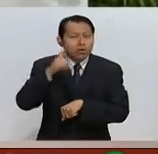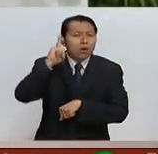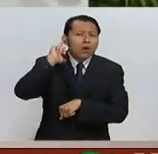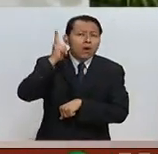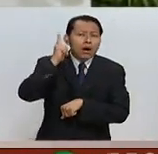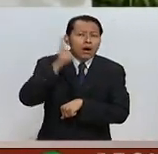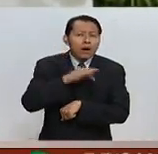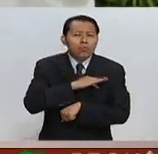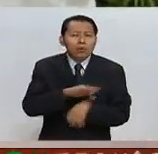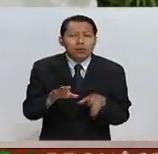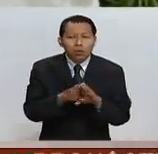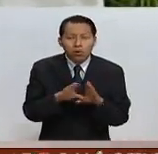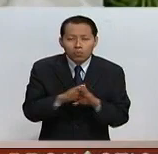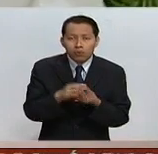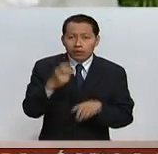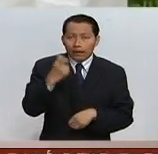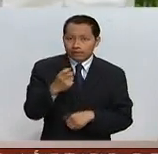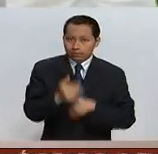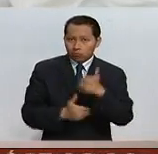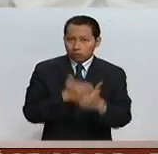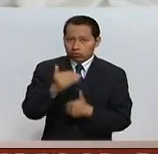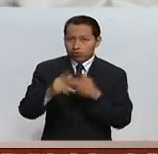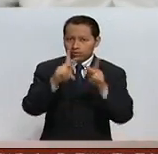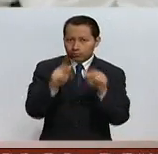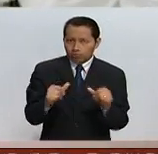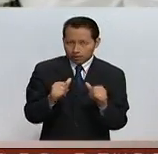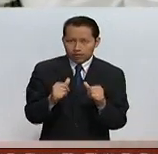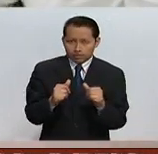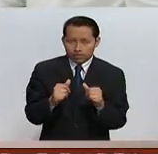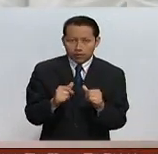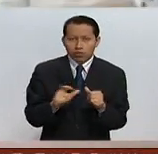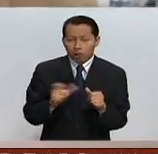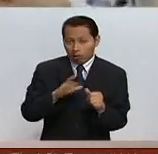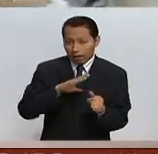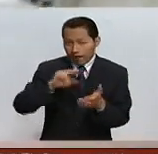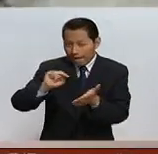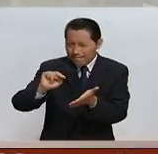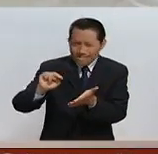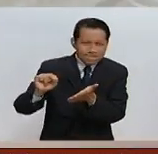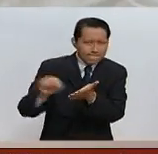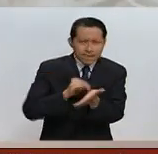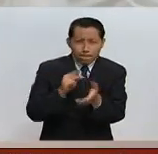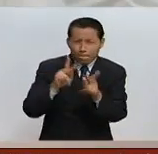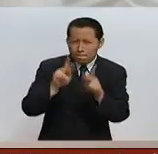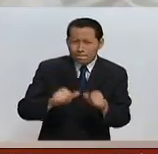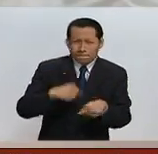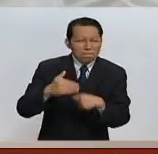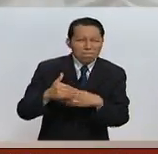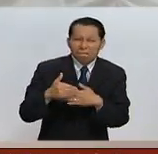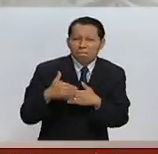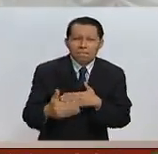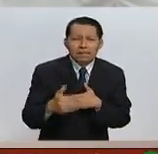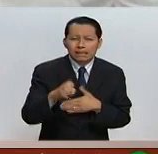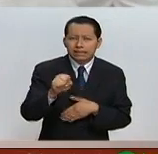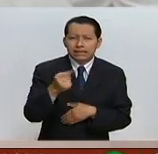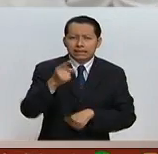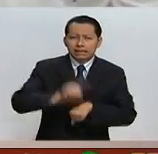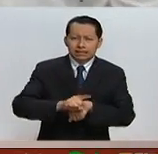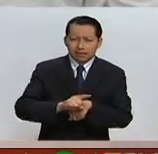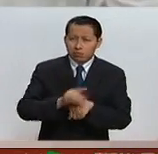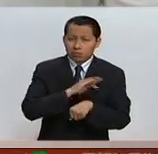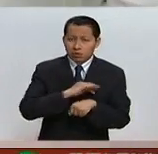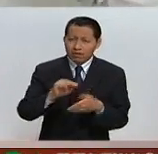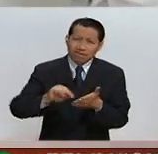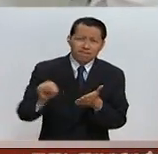este proceso de paz, y una vez que se firme ya la paz en cuestión de 60 días, va a tener